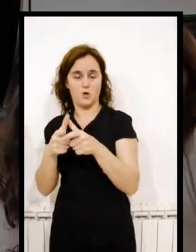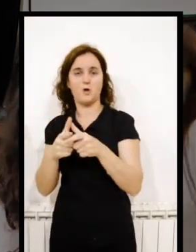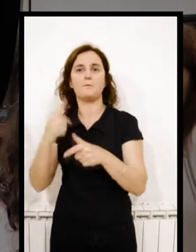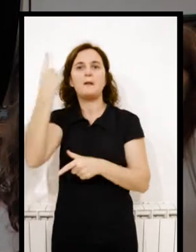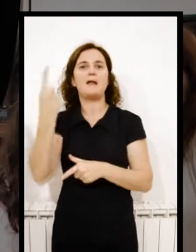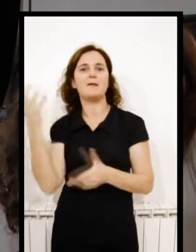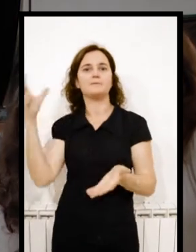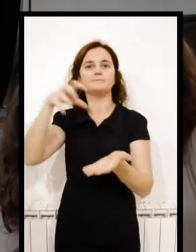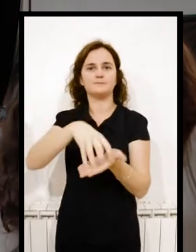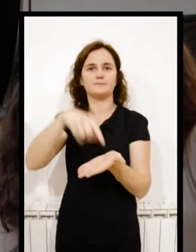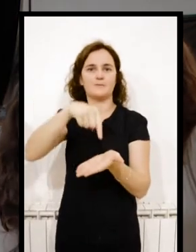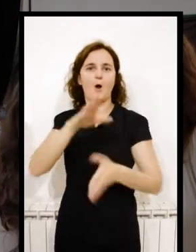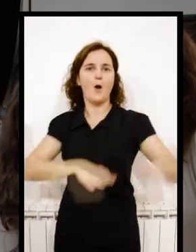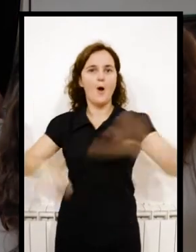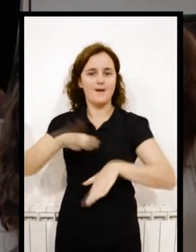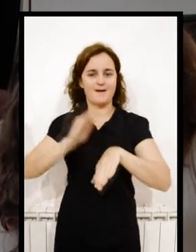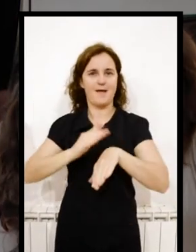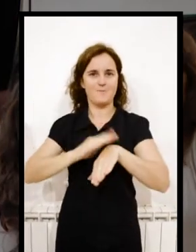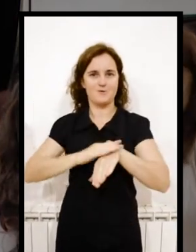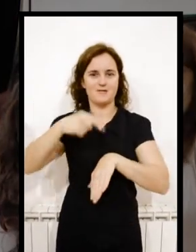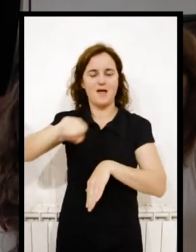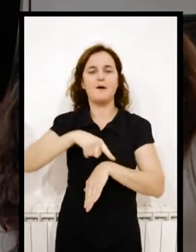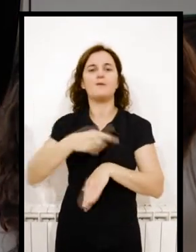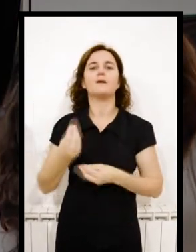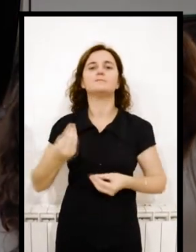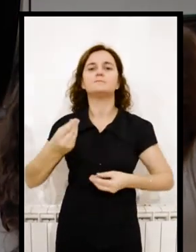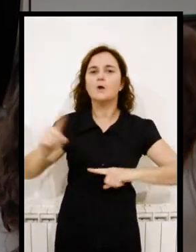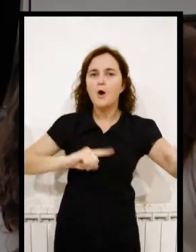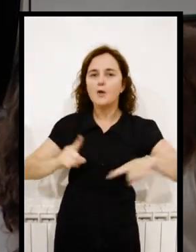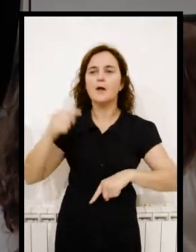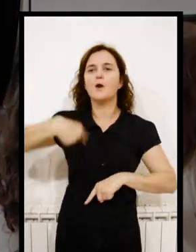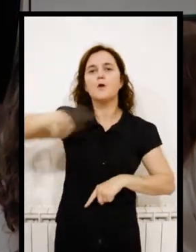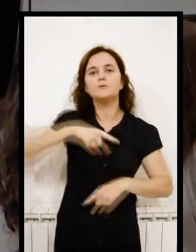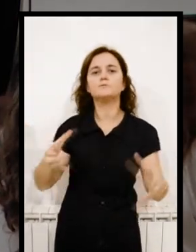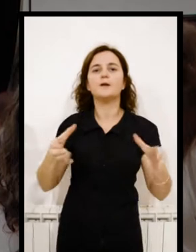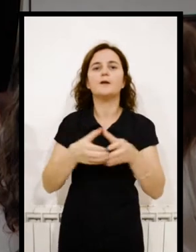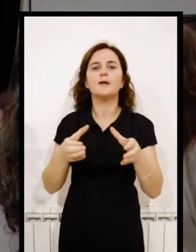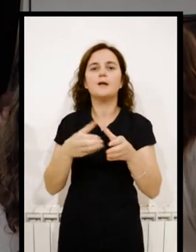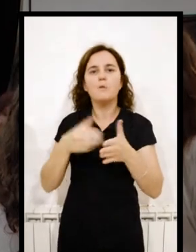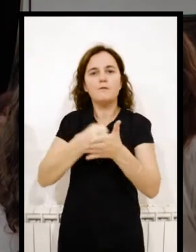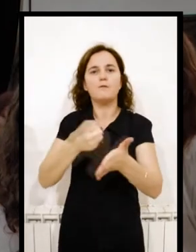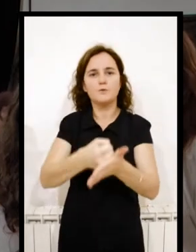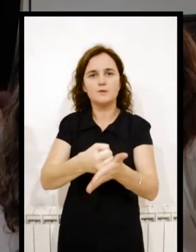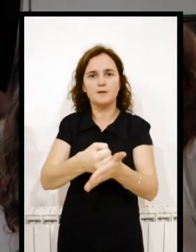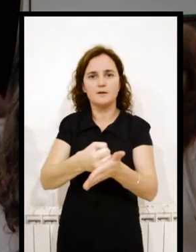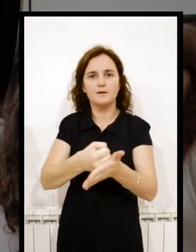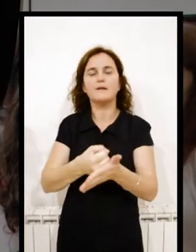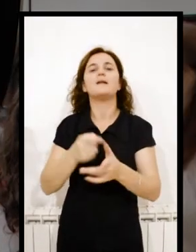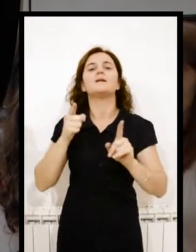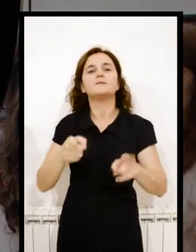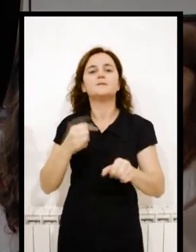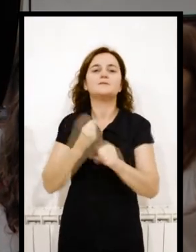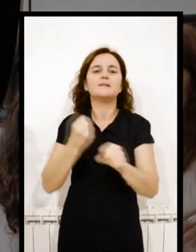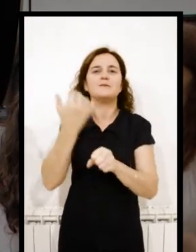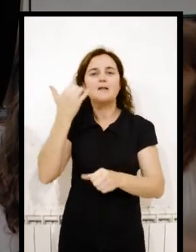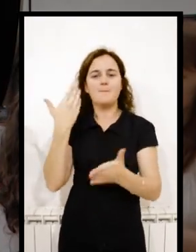que somos sede de una reunión ordinaria de la Comisión, y por lo tanto, para nosotros es un desafío y es